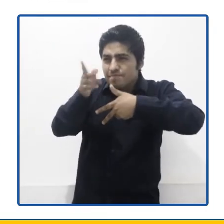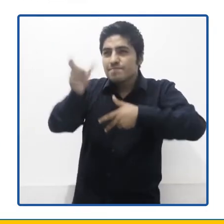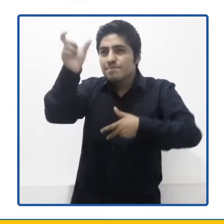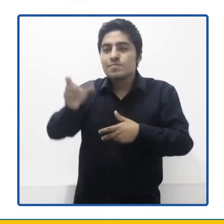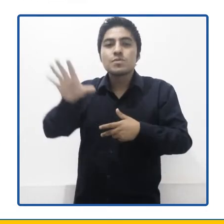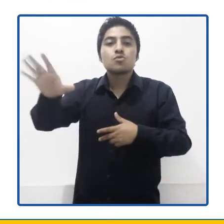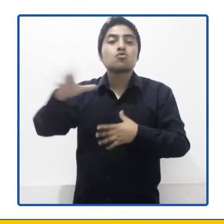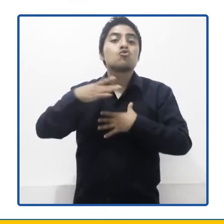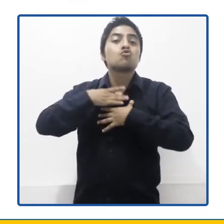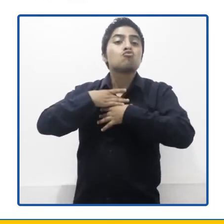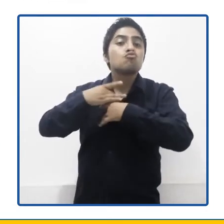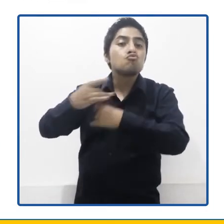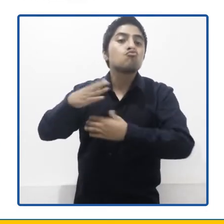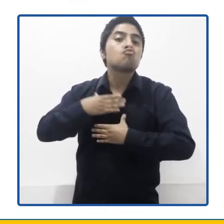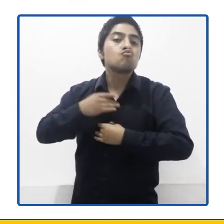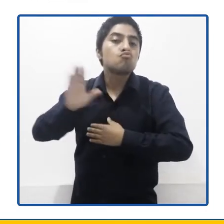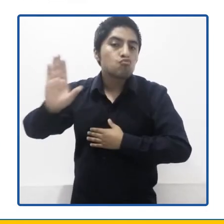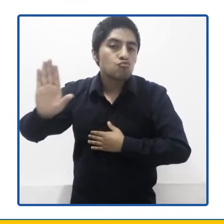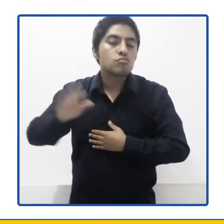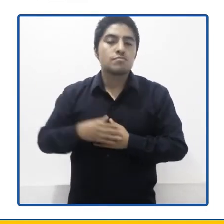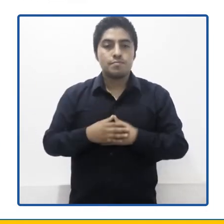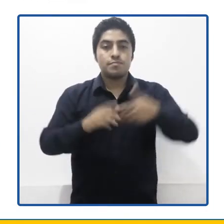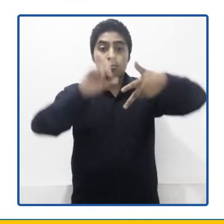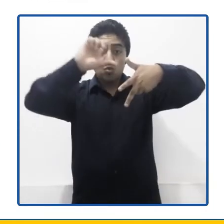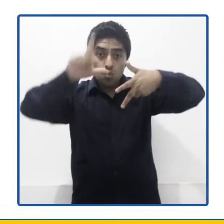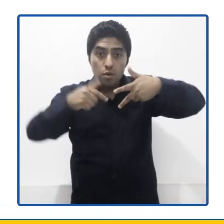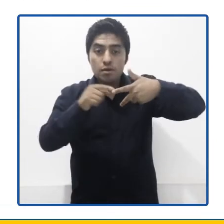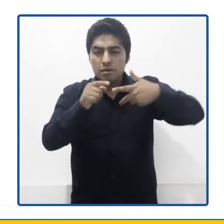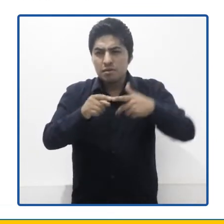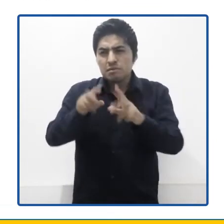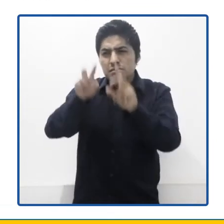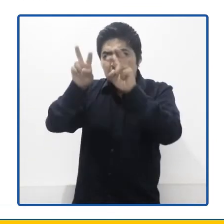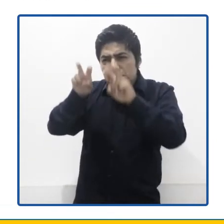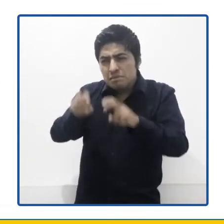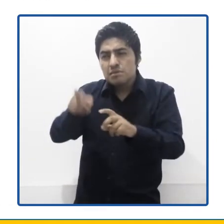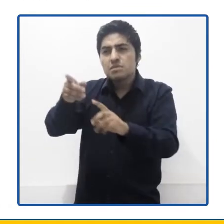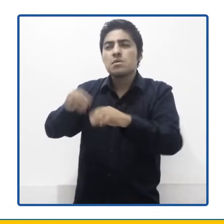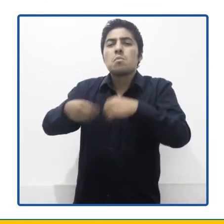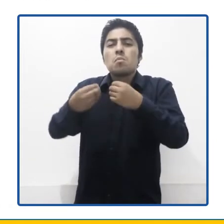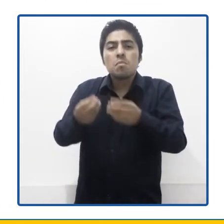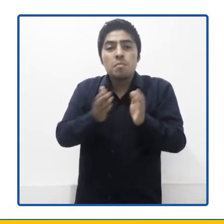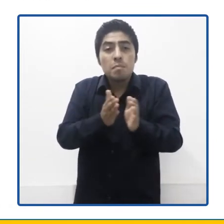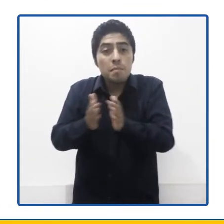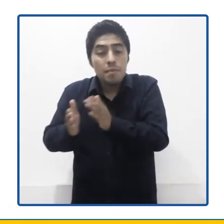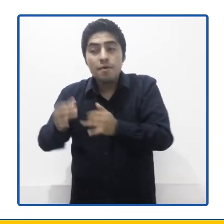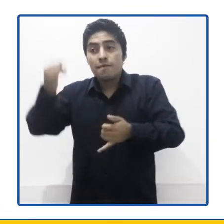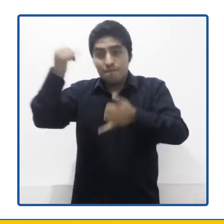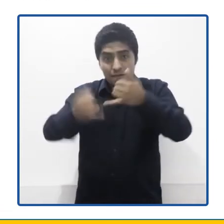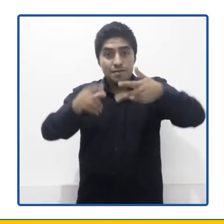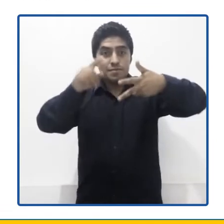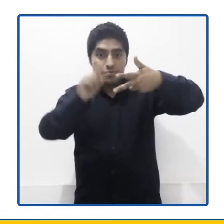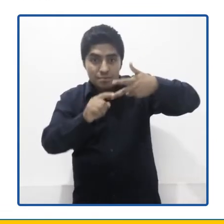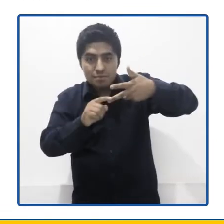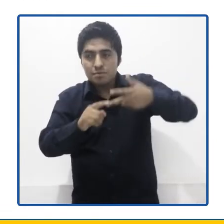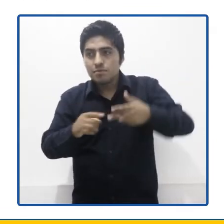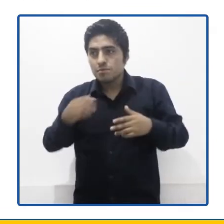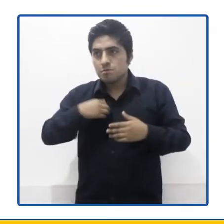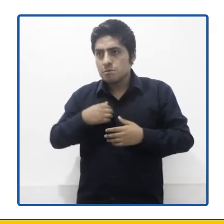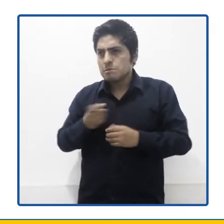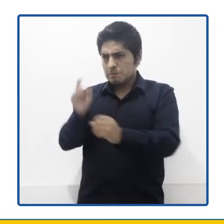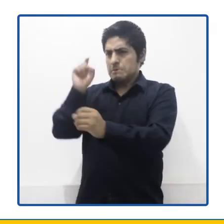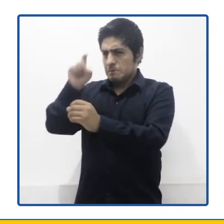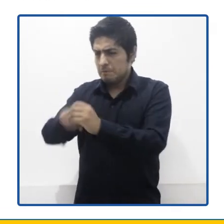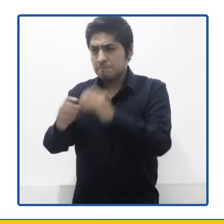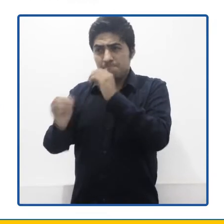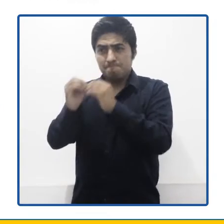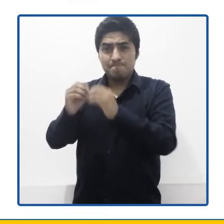las personas y sus intereses. Luego, indagar en los detalles del proceso y finalmente comprometerse